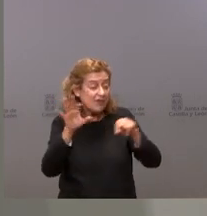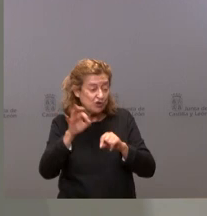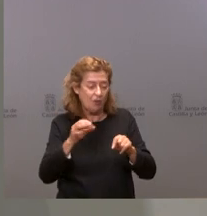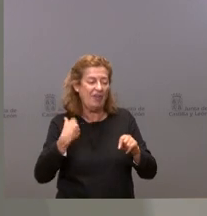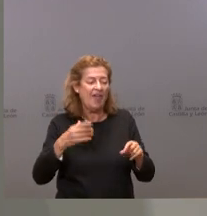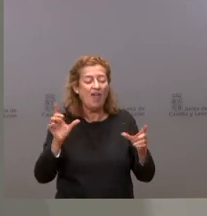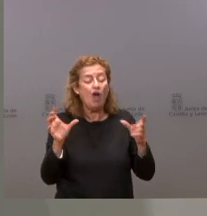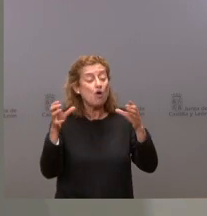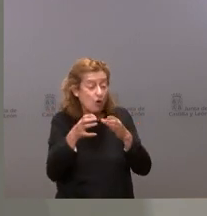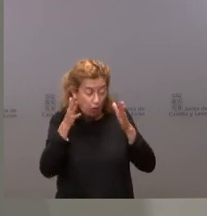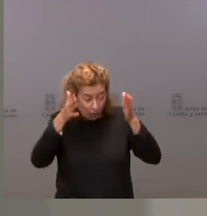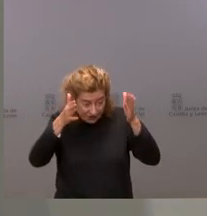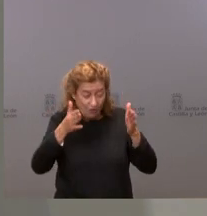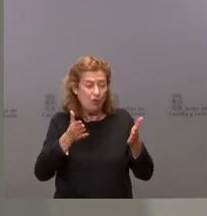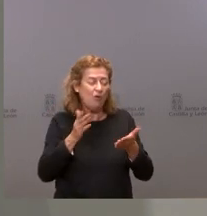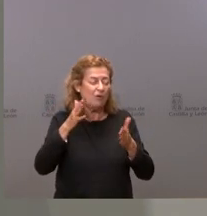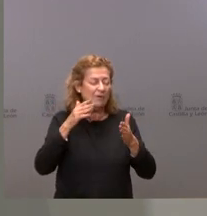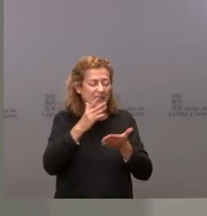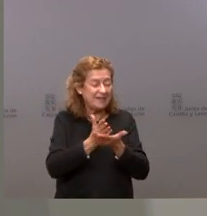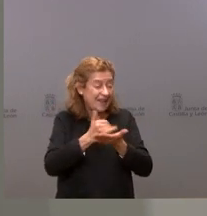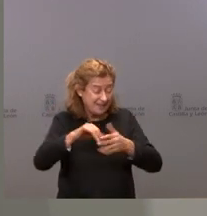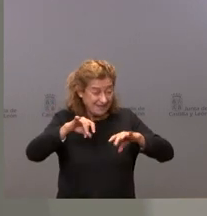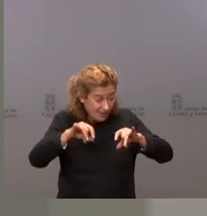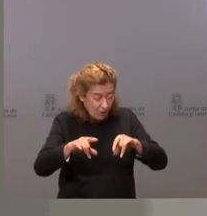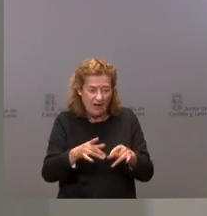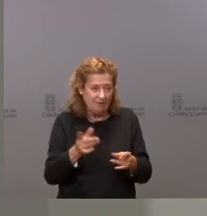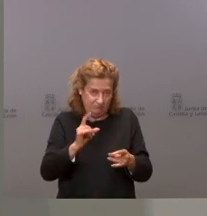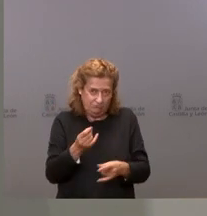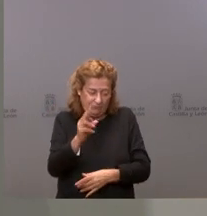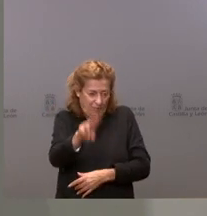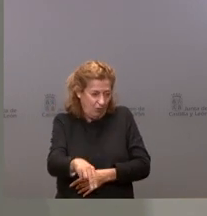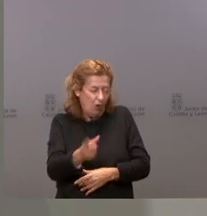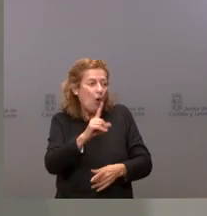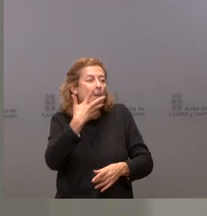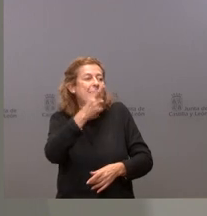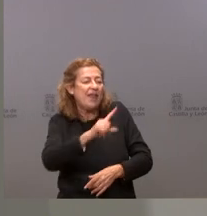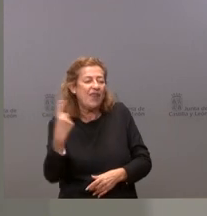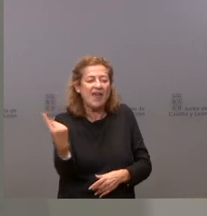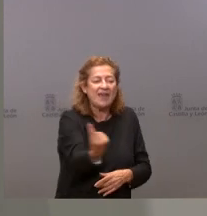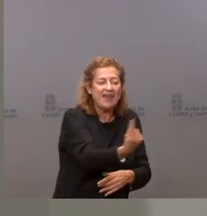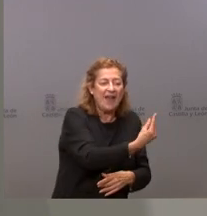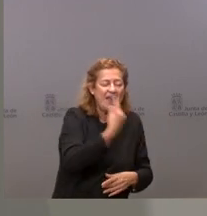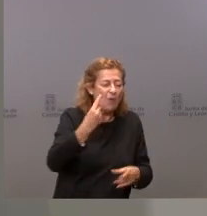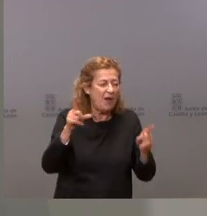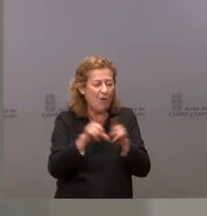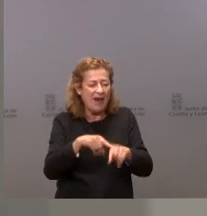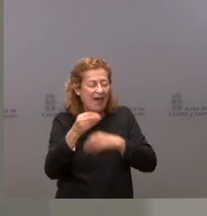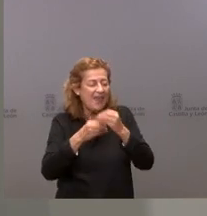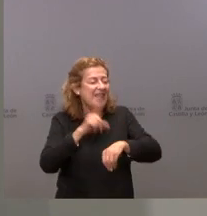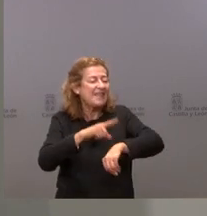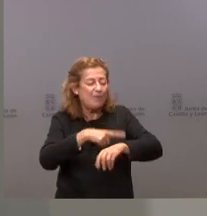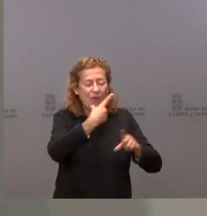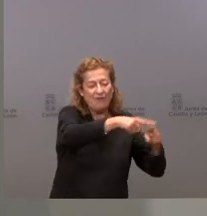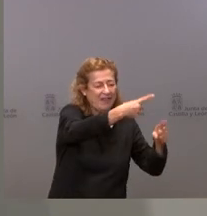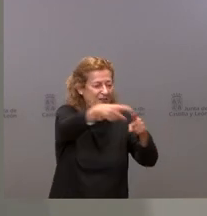Interterritorial es lo más razonable. No parece coherente que cada comunidad autónoma establezca un tiempo diferencial